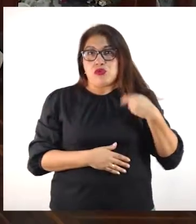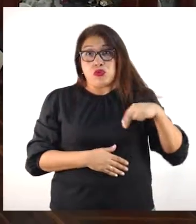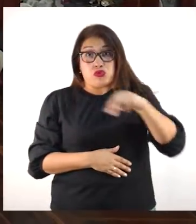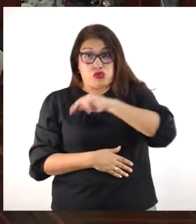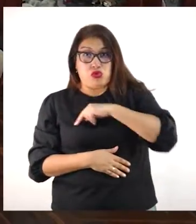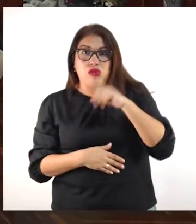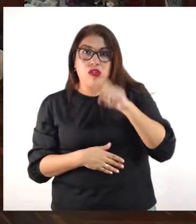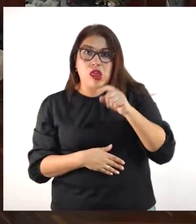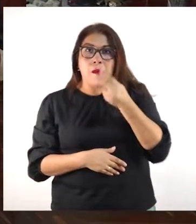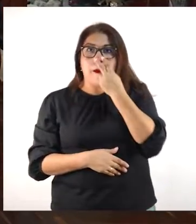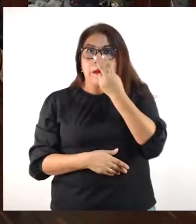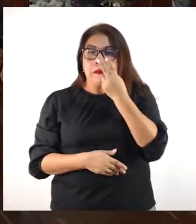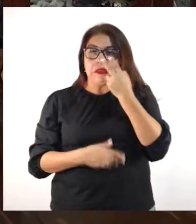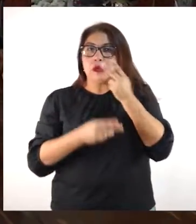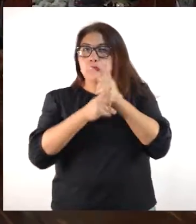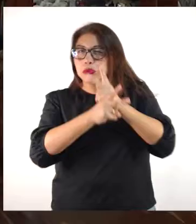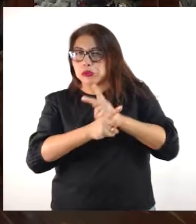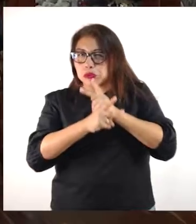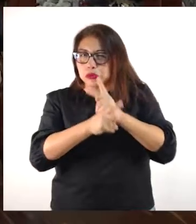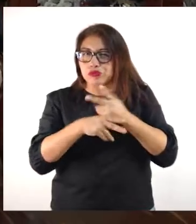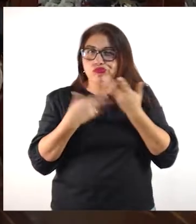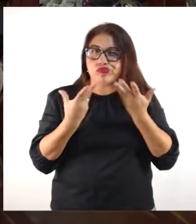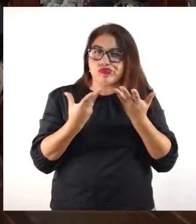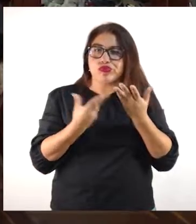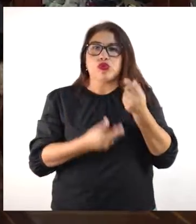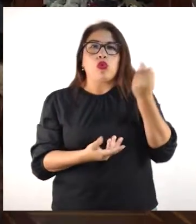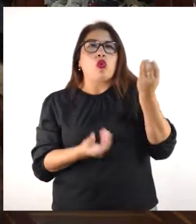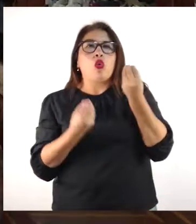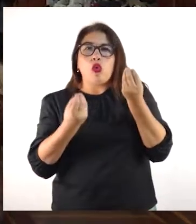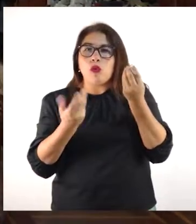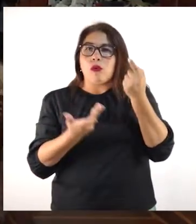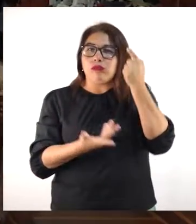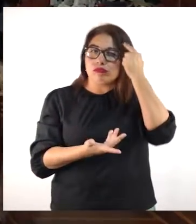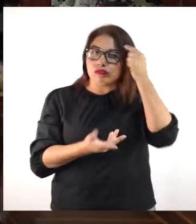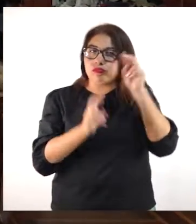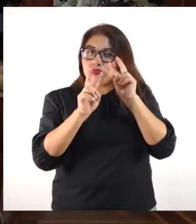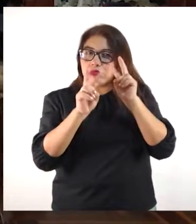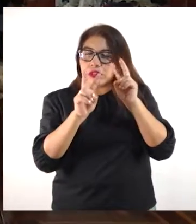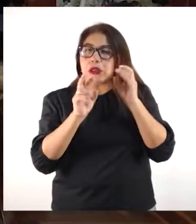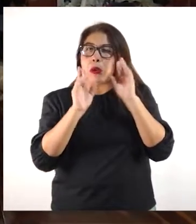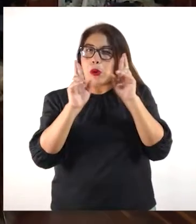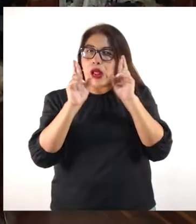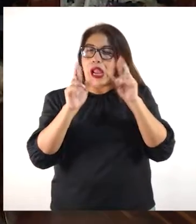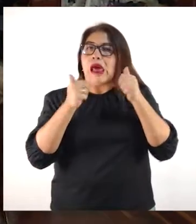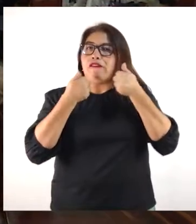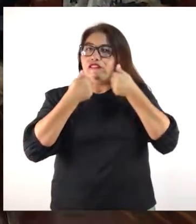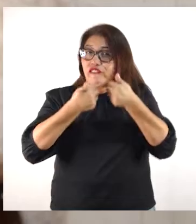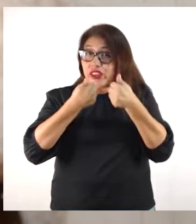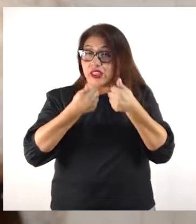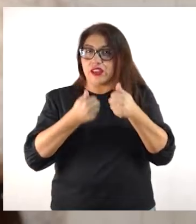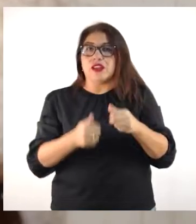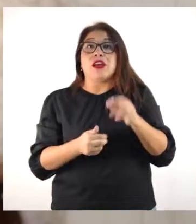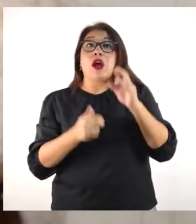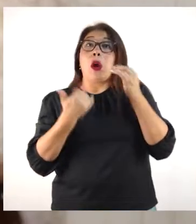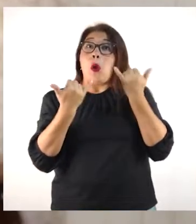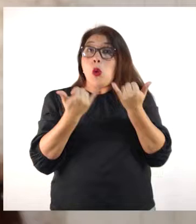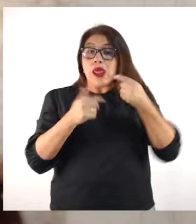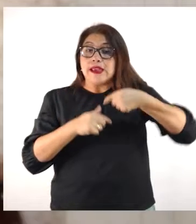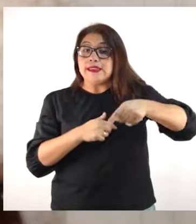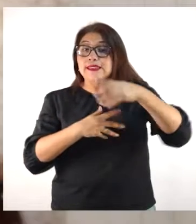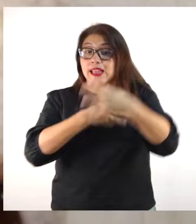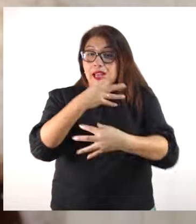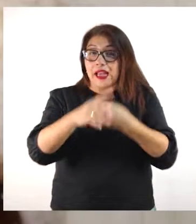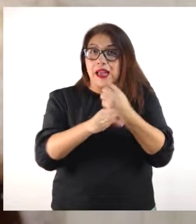andar un poco con cuidado, buscando que salga de la mejor forma. Por eso es que por ahora, o para este año,